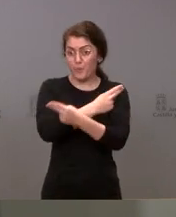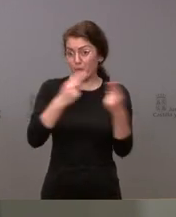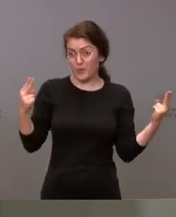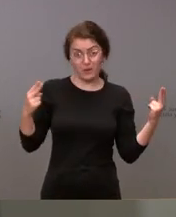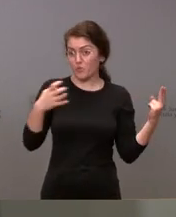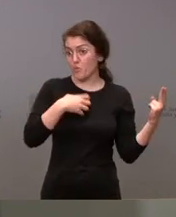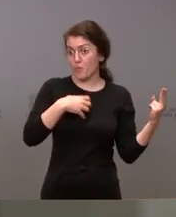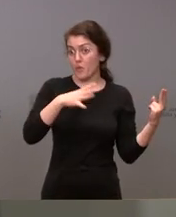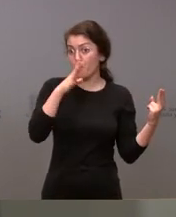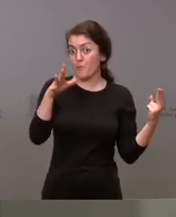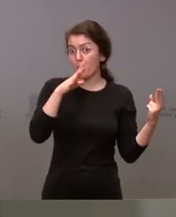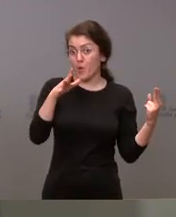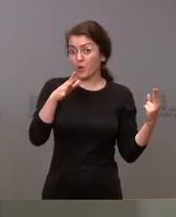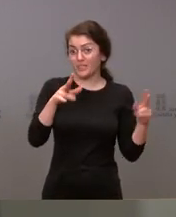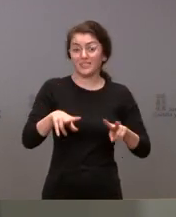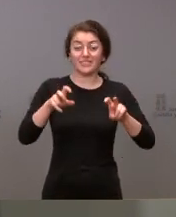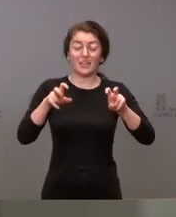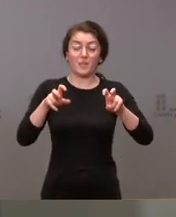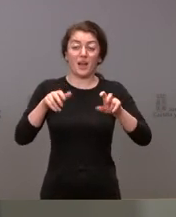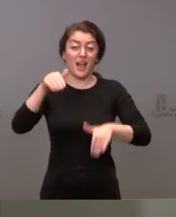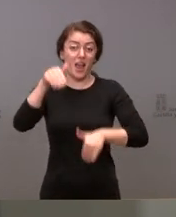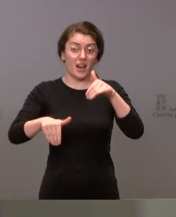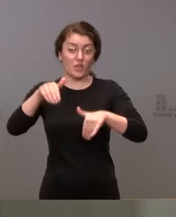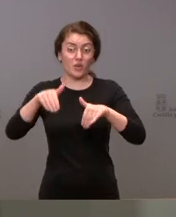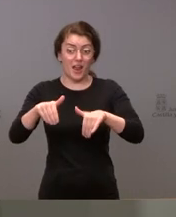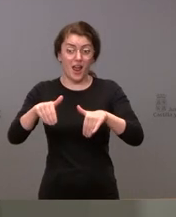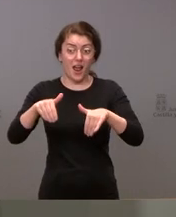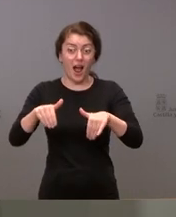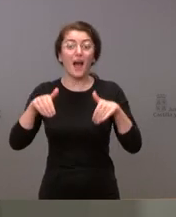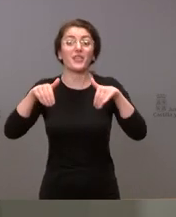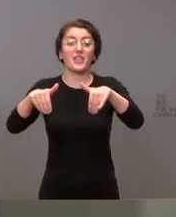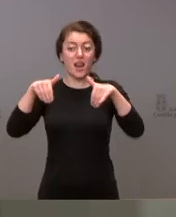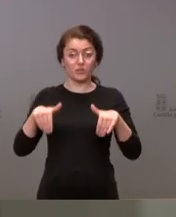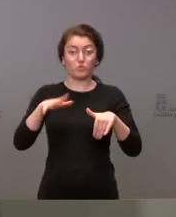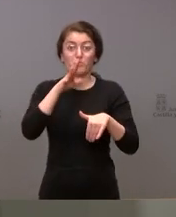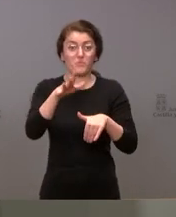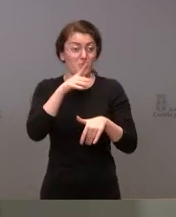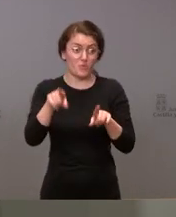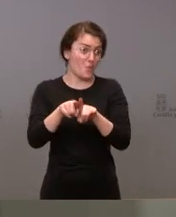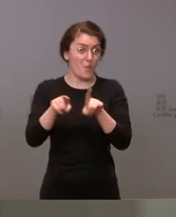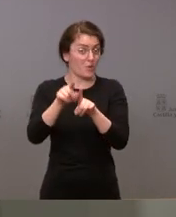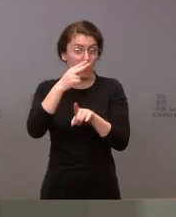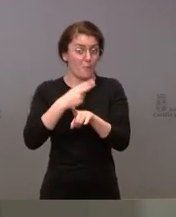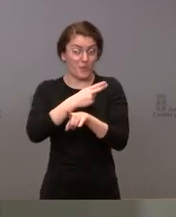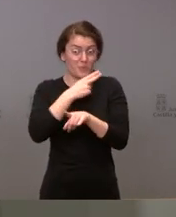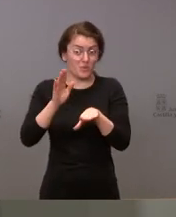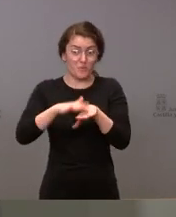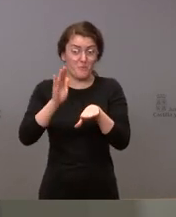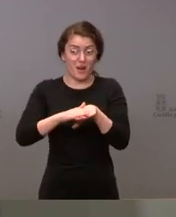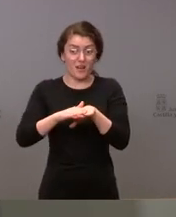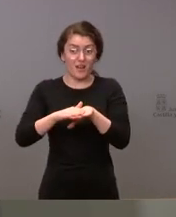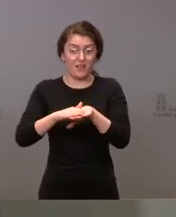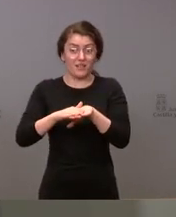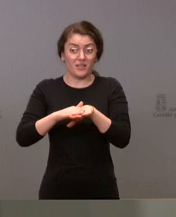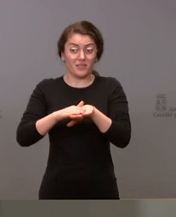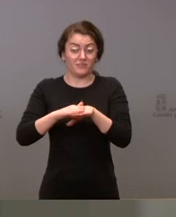consecuencia del adelanto en el proceso electoral porque sí que era un compromiso para el conjunto de la legislatura y por tanto para